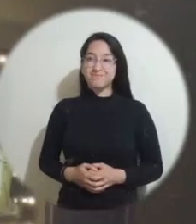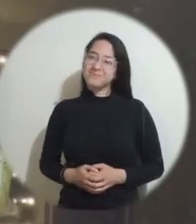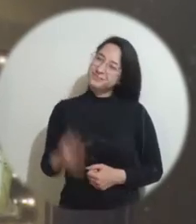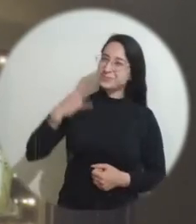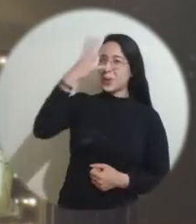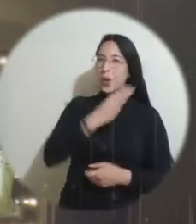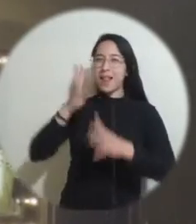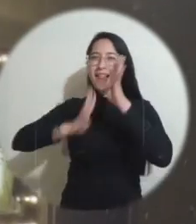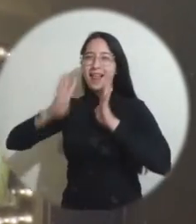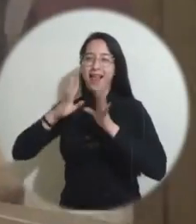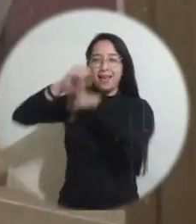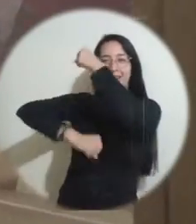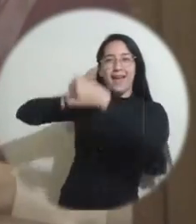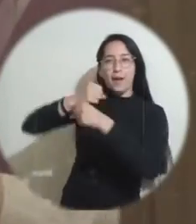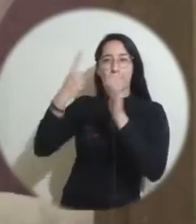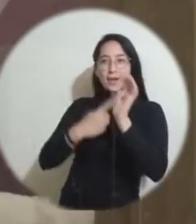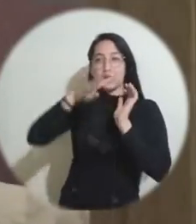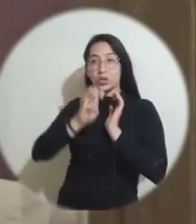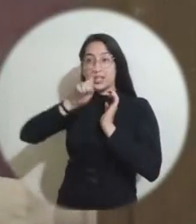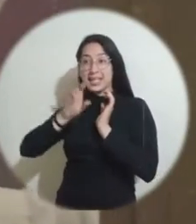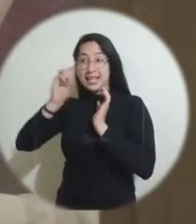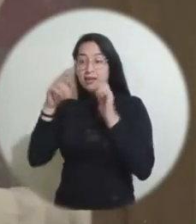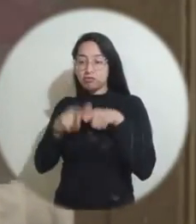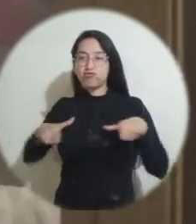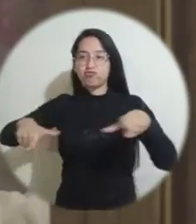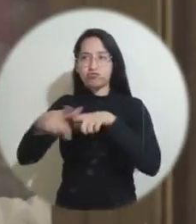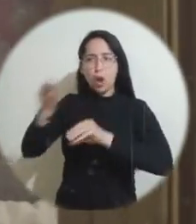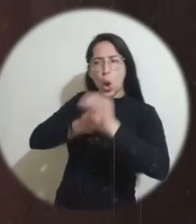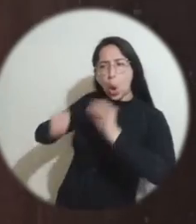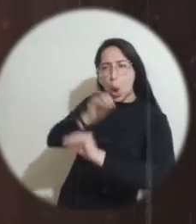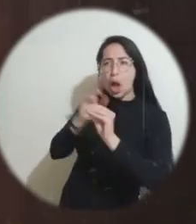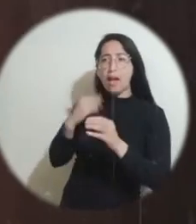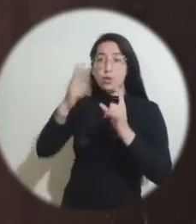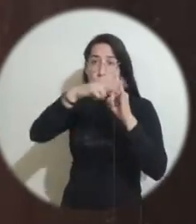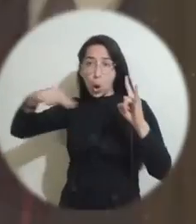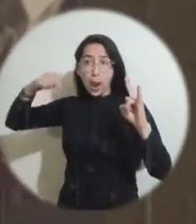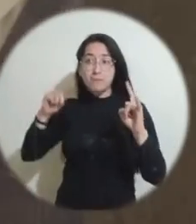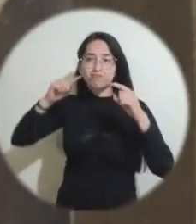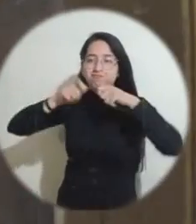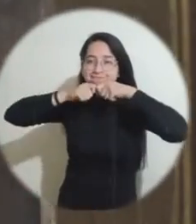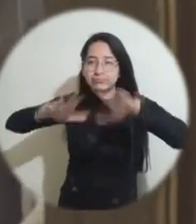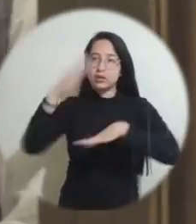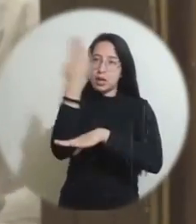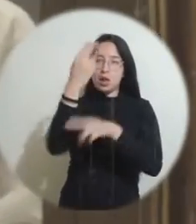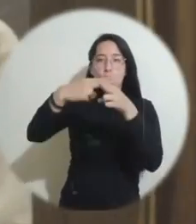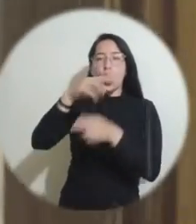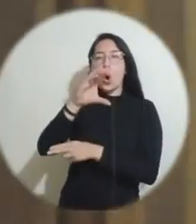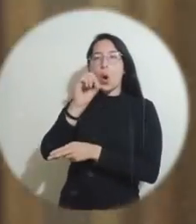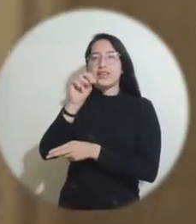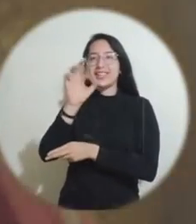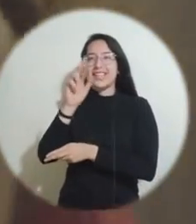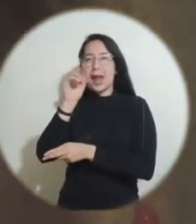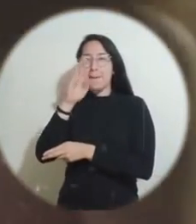Al mejor estilo de los años 60 en la sala de proyecciones La Langosta Azul, la Universidad del Magdalena llevó a cabo la premiere de la película